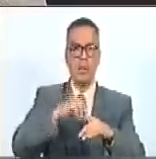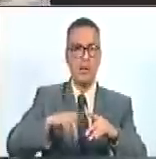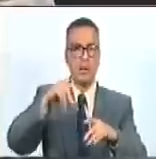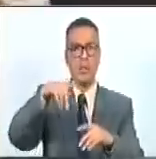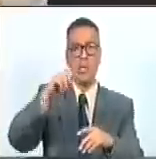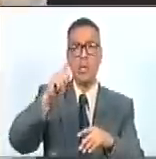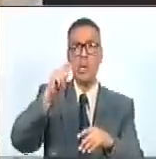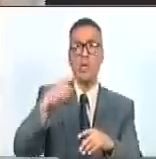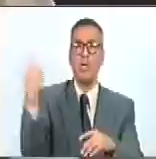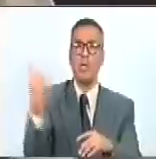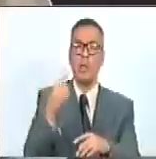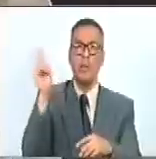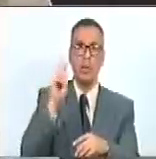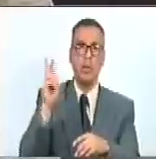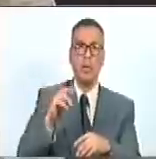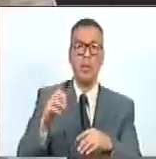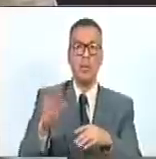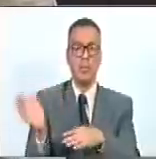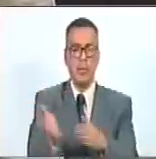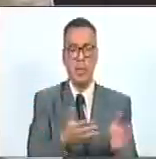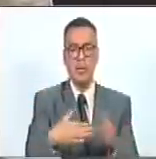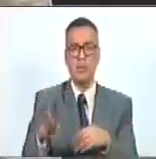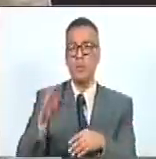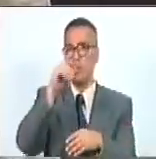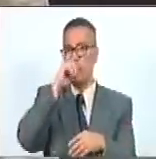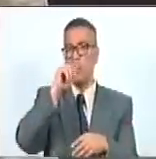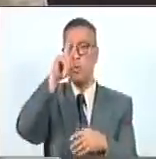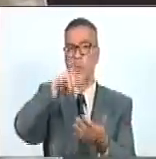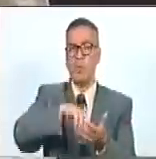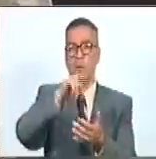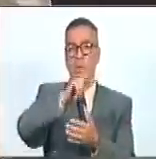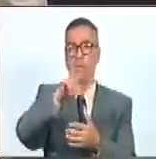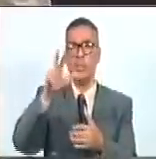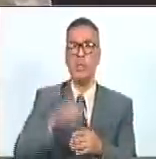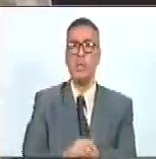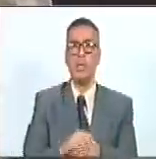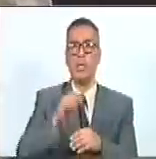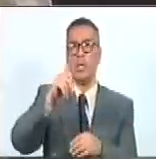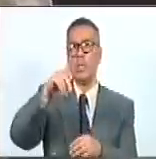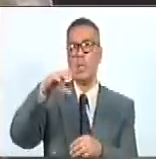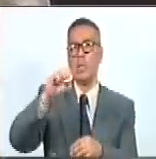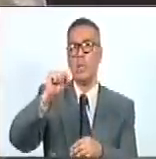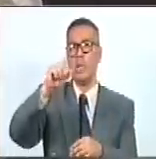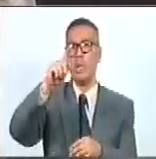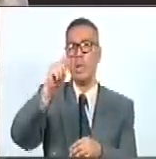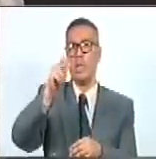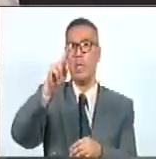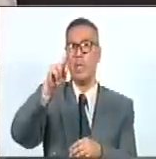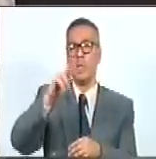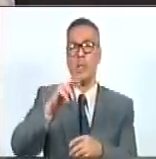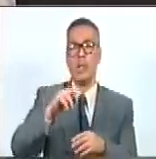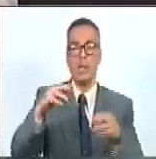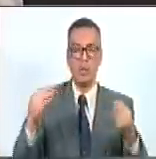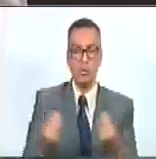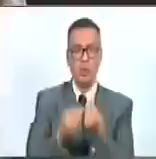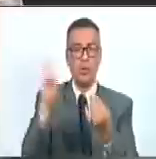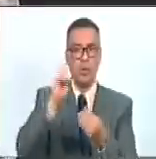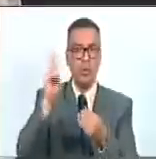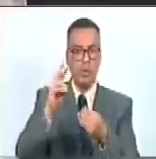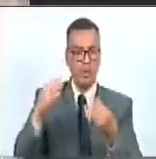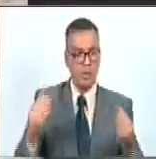Catar hacia Venezuela en marzo de este año 2023. Catar y Venezuela mantienen unas relaciones